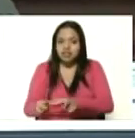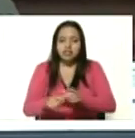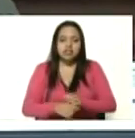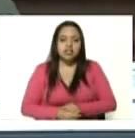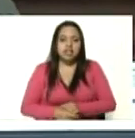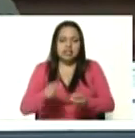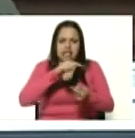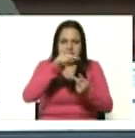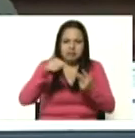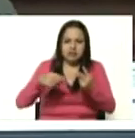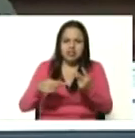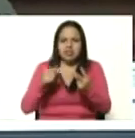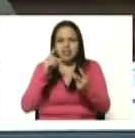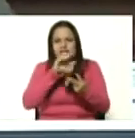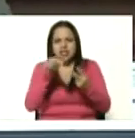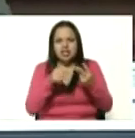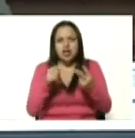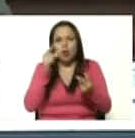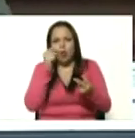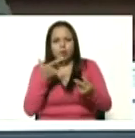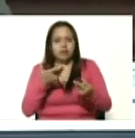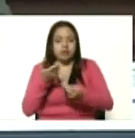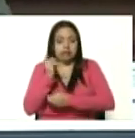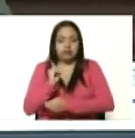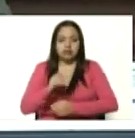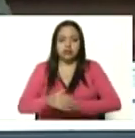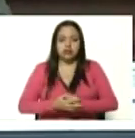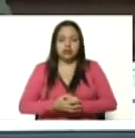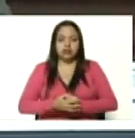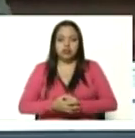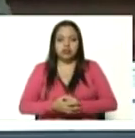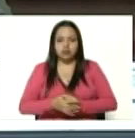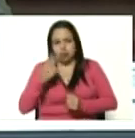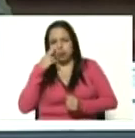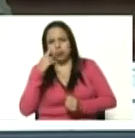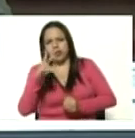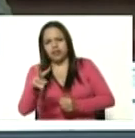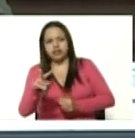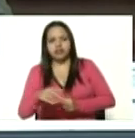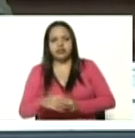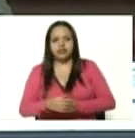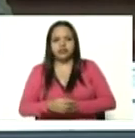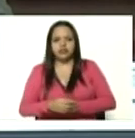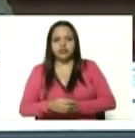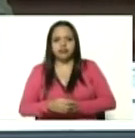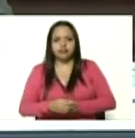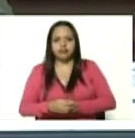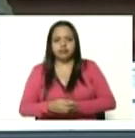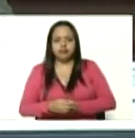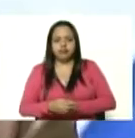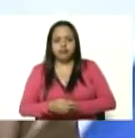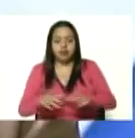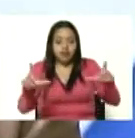Castaño mira Ernesto tú ves esa serie y es la Colombia de hoy